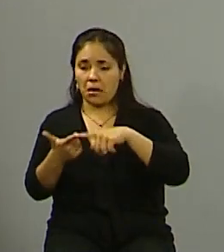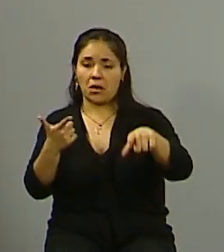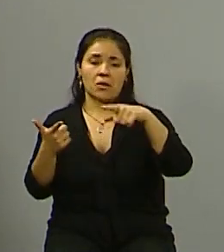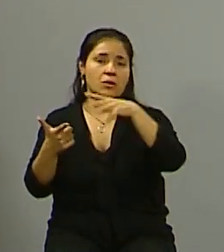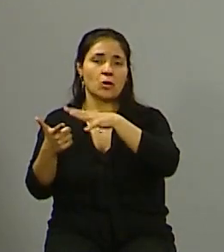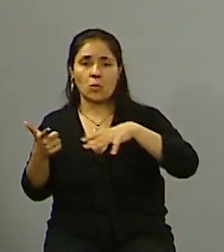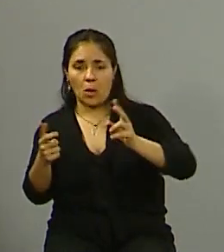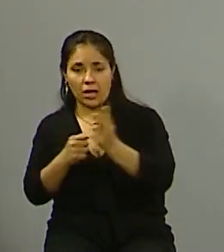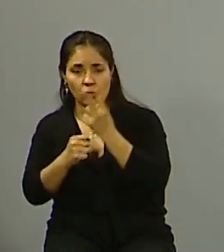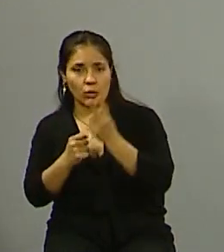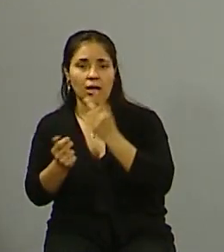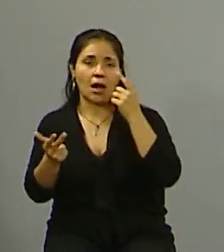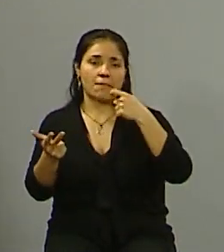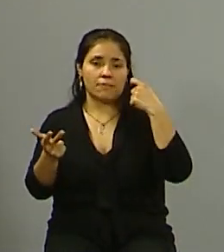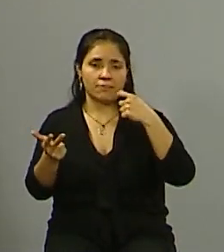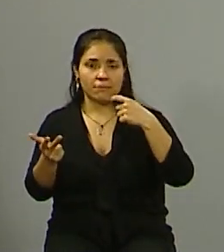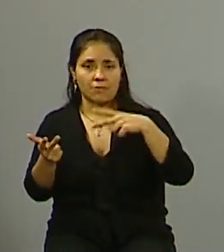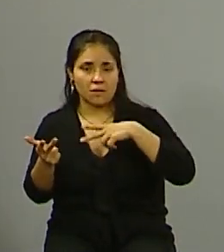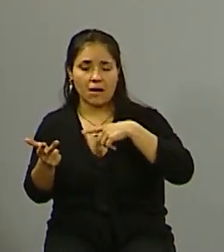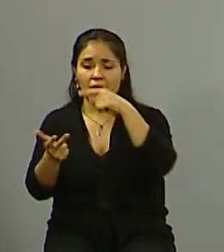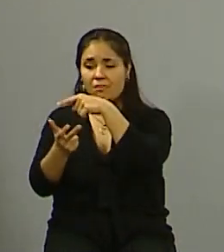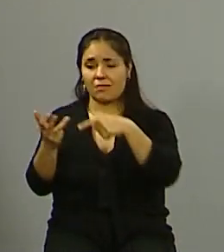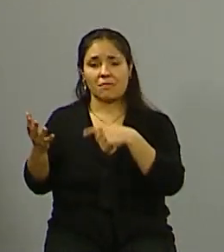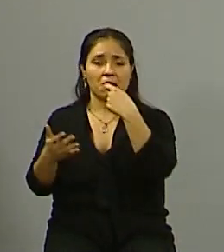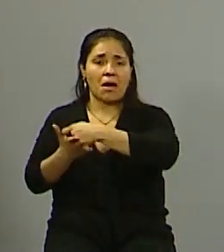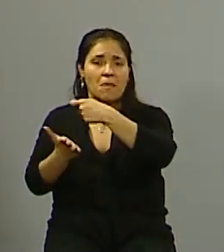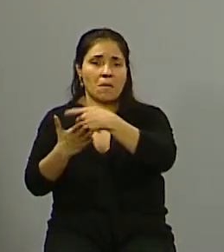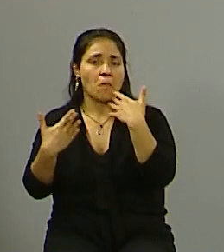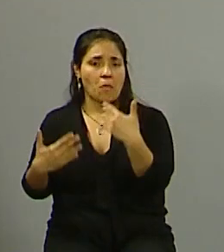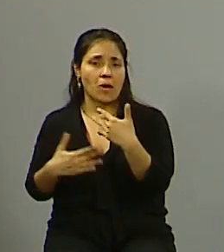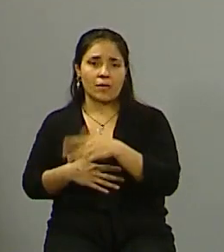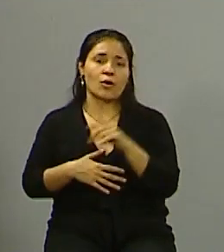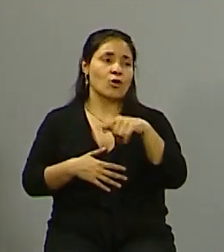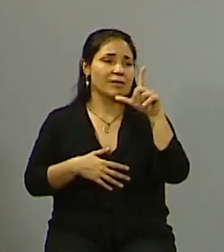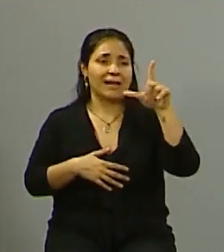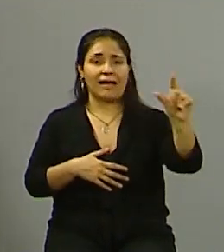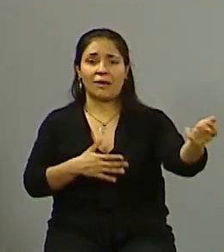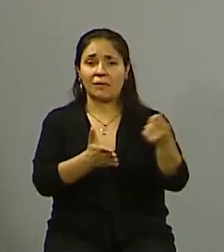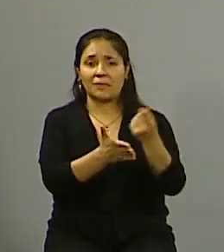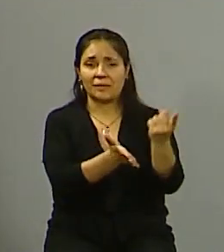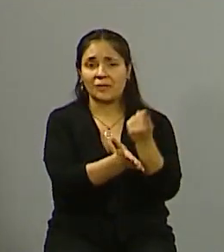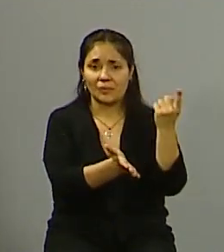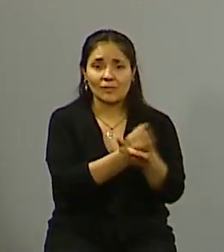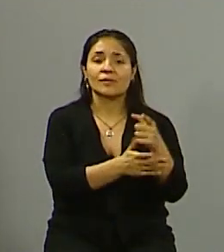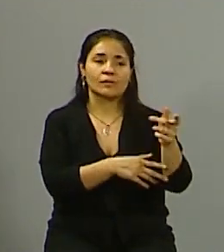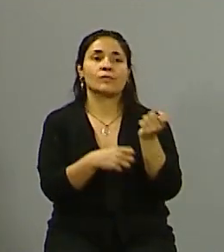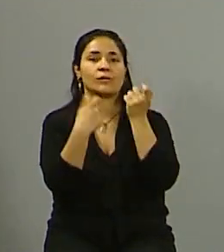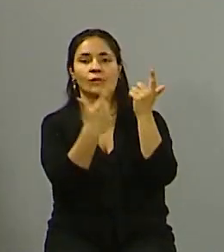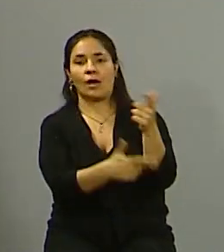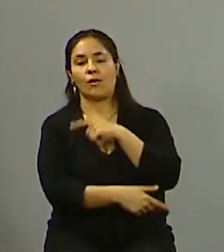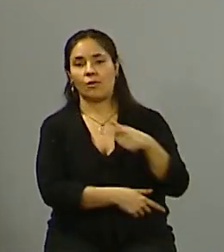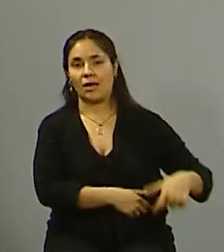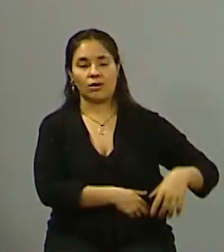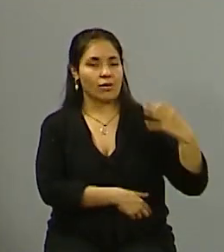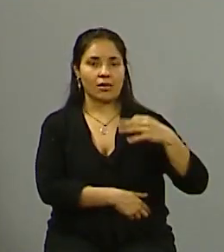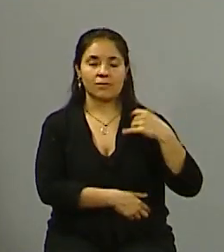Entonces el Estado siempre tiene que estar preparado por lo que más tienen y los Estados más eficientes son los Estados más chicos. No hay vuelta que darle a esa ecuación. Yo la tengo en